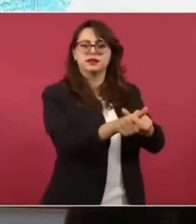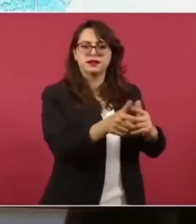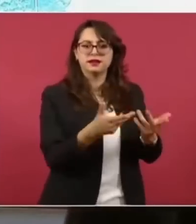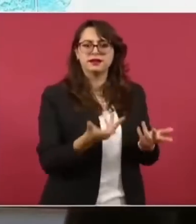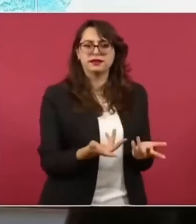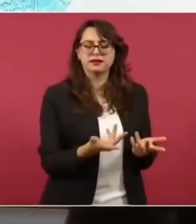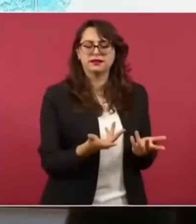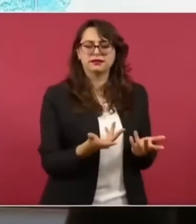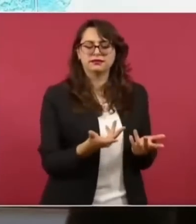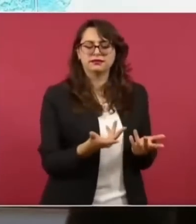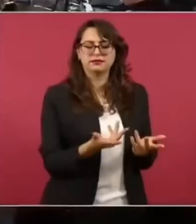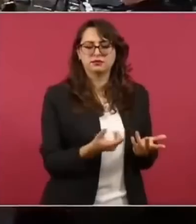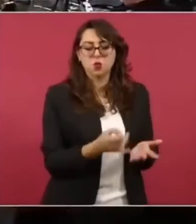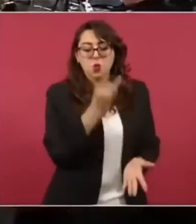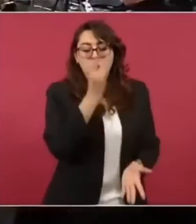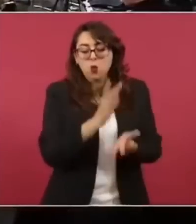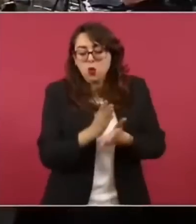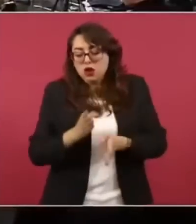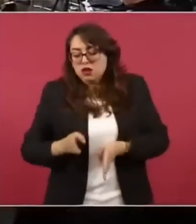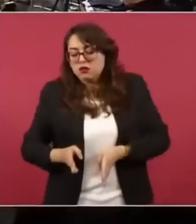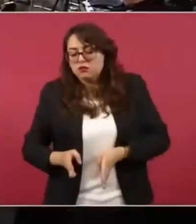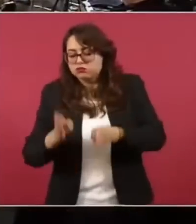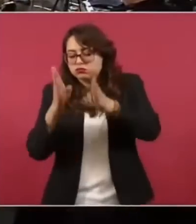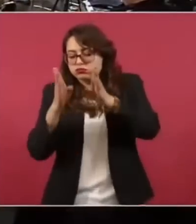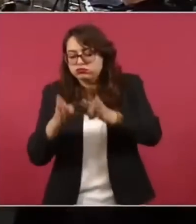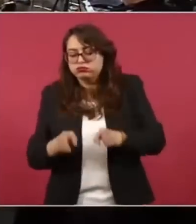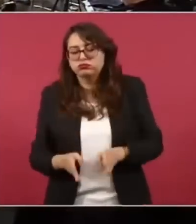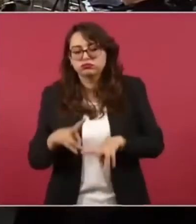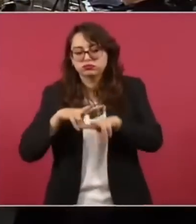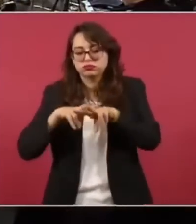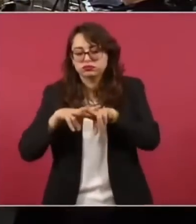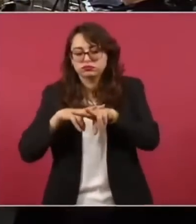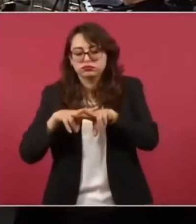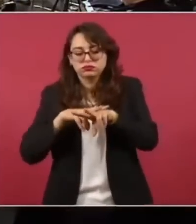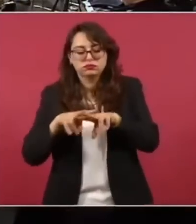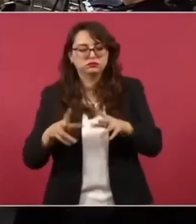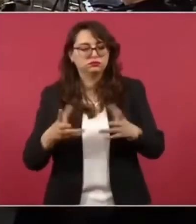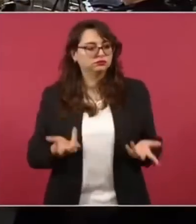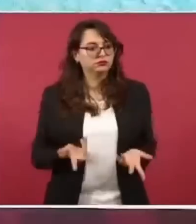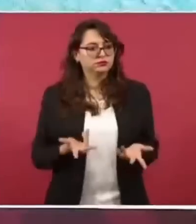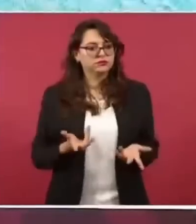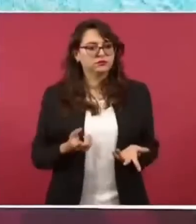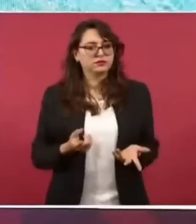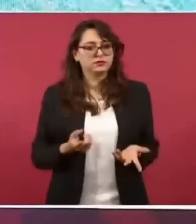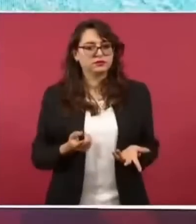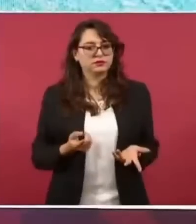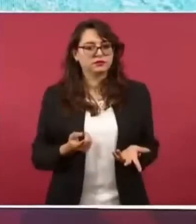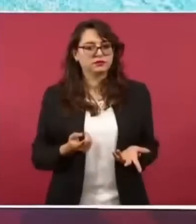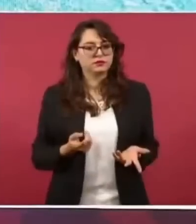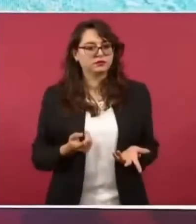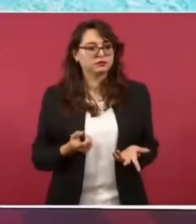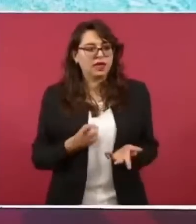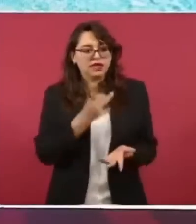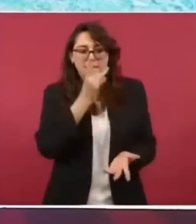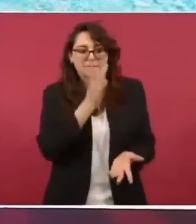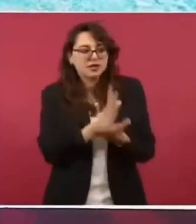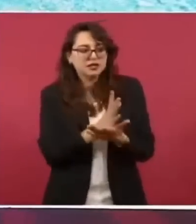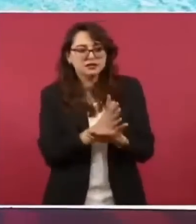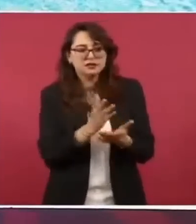entonces sin quitarle el derecho a entrar